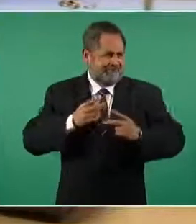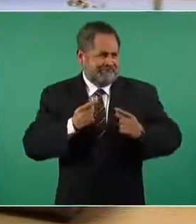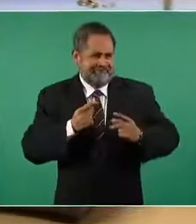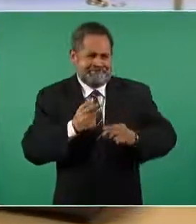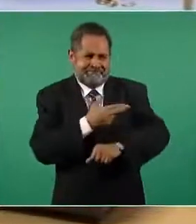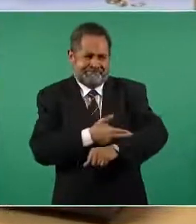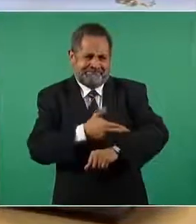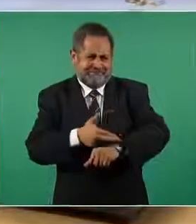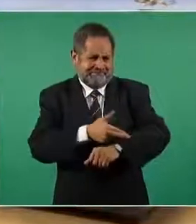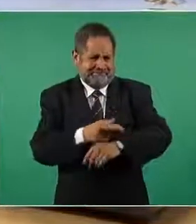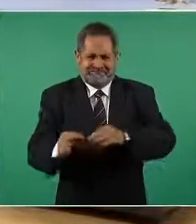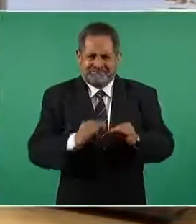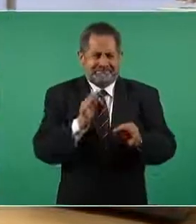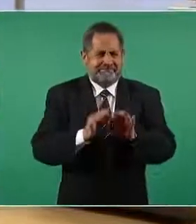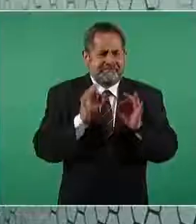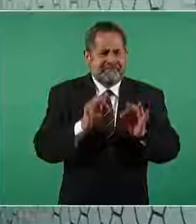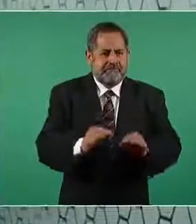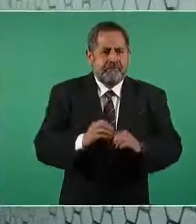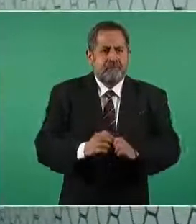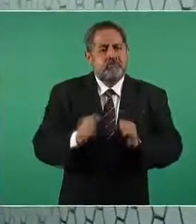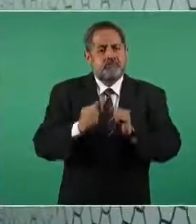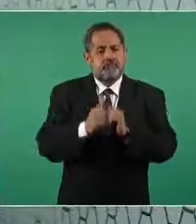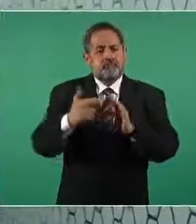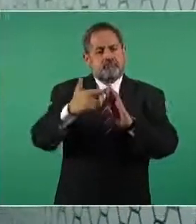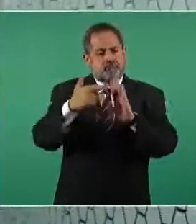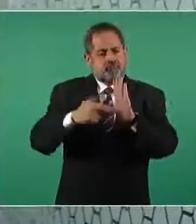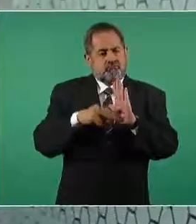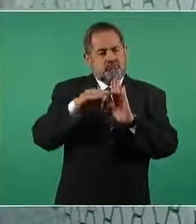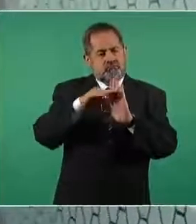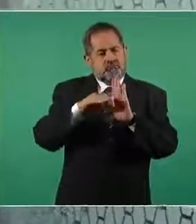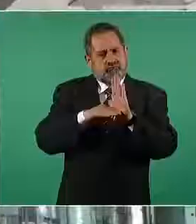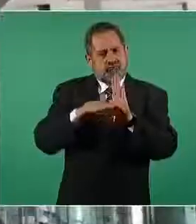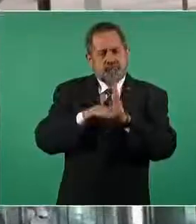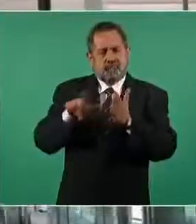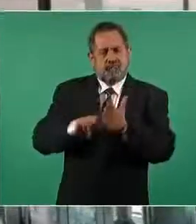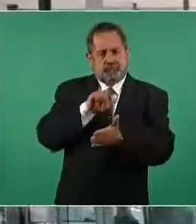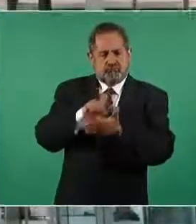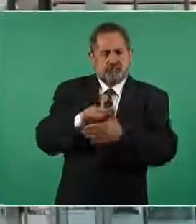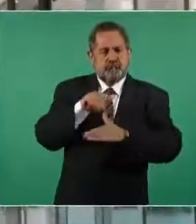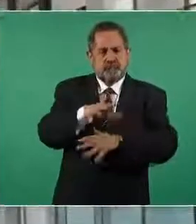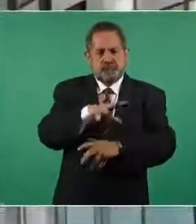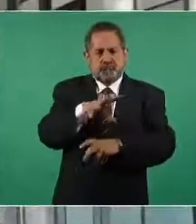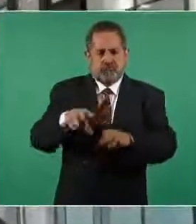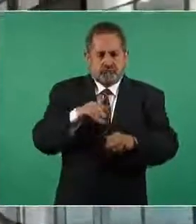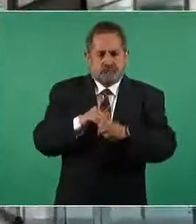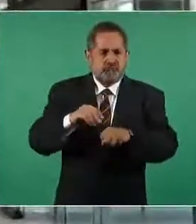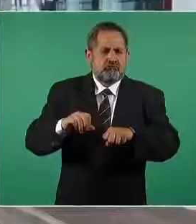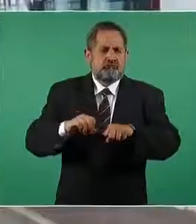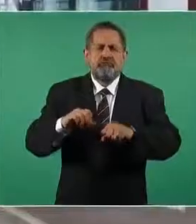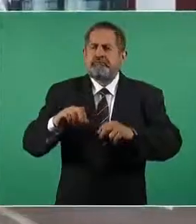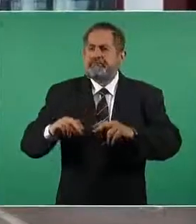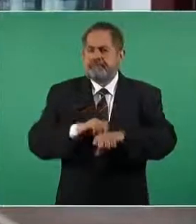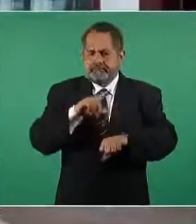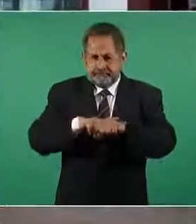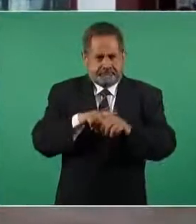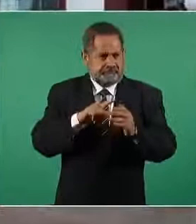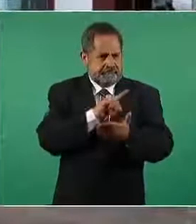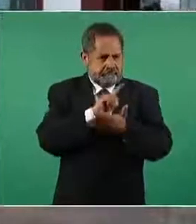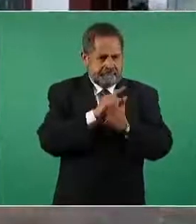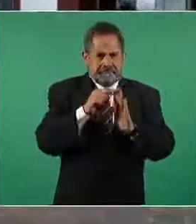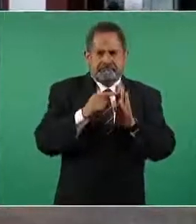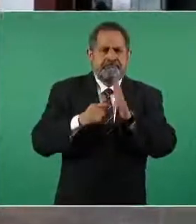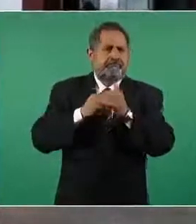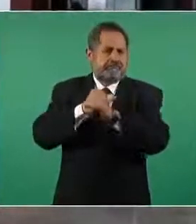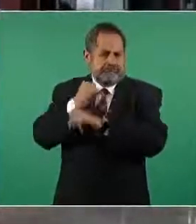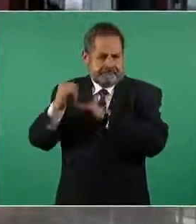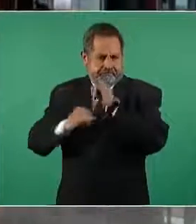ejecución respetando la normatividad que establecen las leyes de la materia tanto nacionales como internacionales y